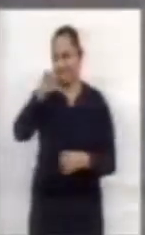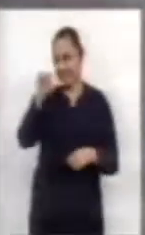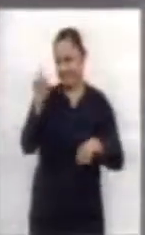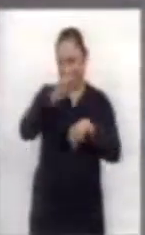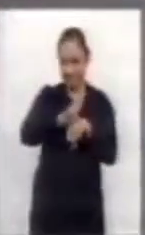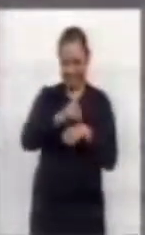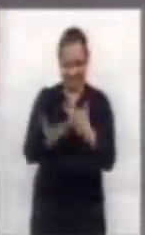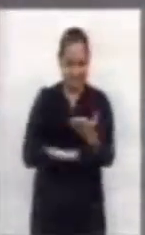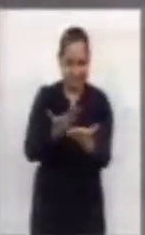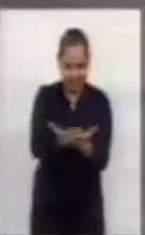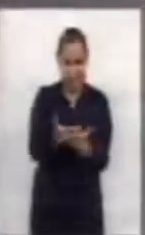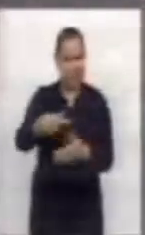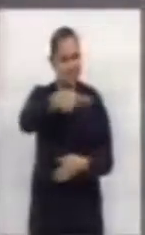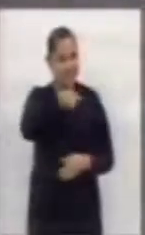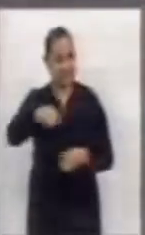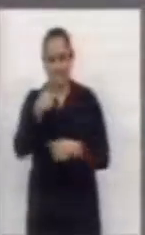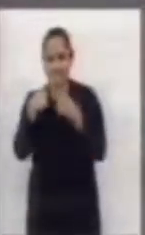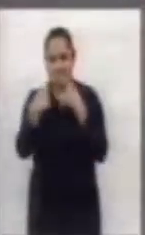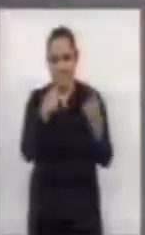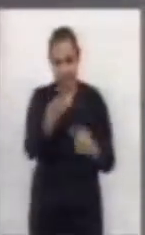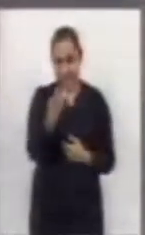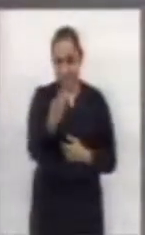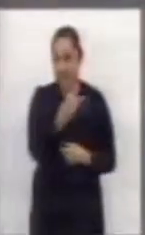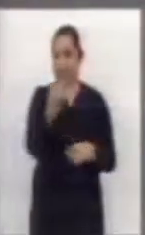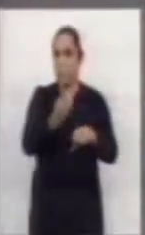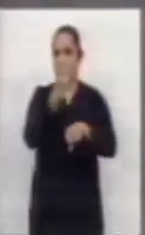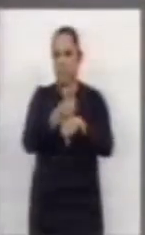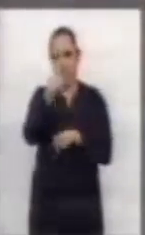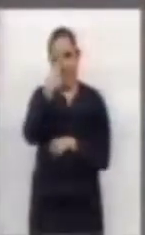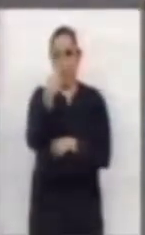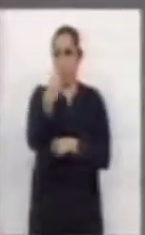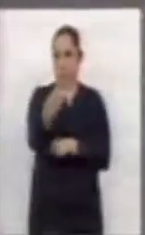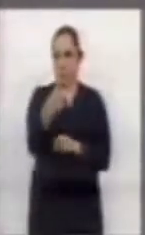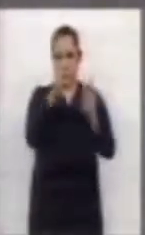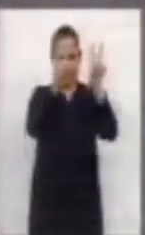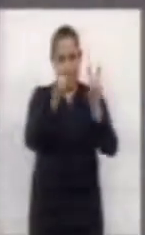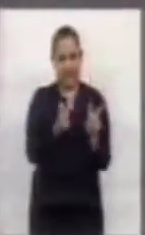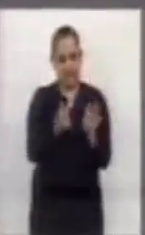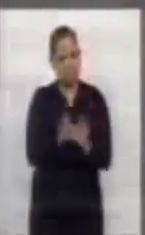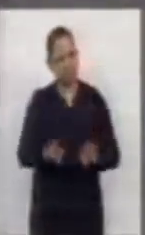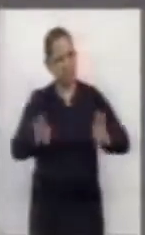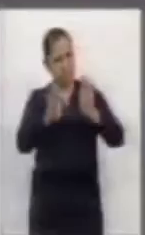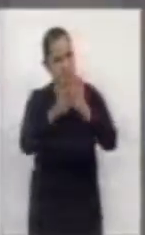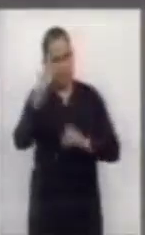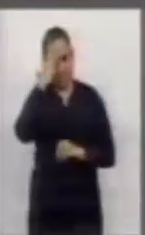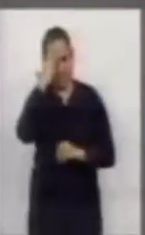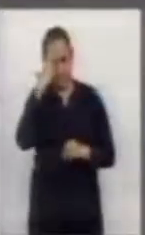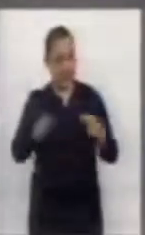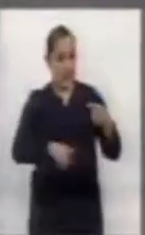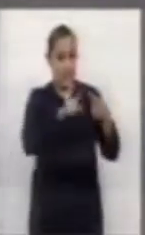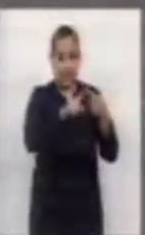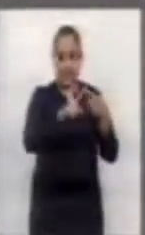una oportunidad para la reflexión de dos temas fundamentales, el desarrollo sustentable